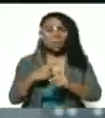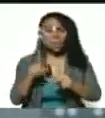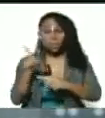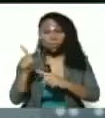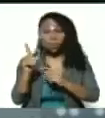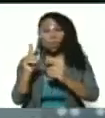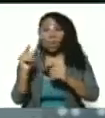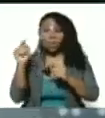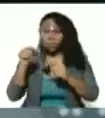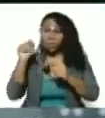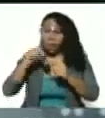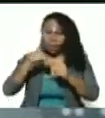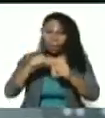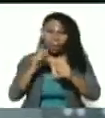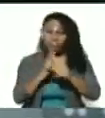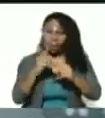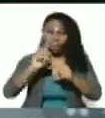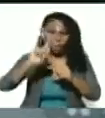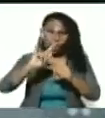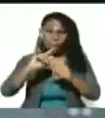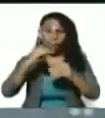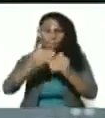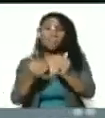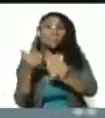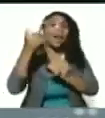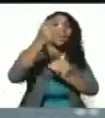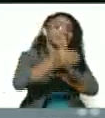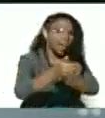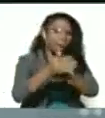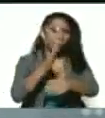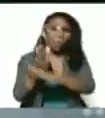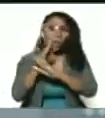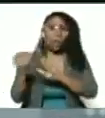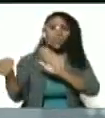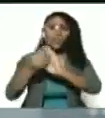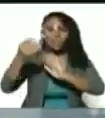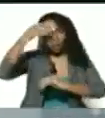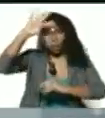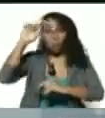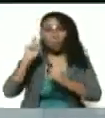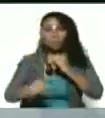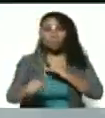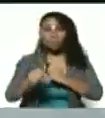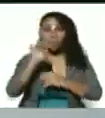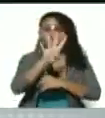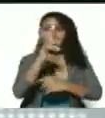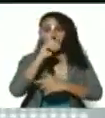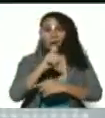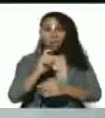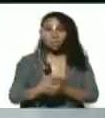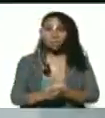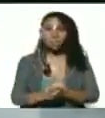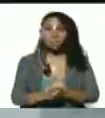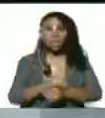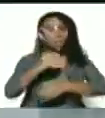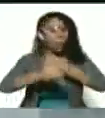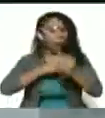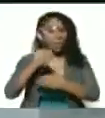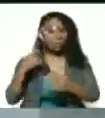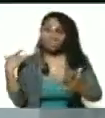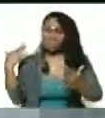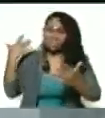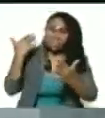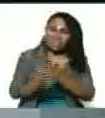va mucho más allá de un bloqueo. Lo que se hace contra Cuba. Sobre todo en los últimos cuatro años. Lo han hecho durante